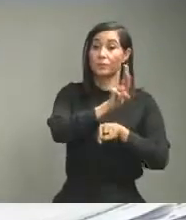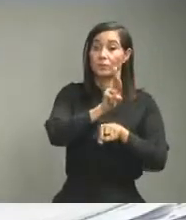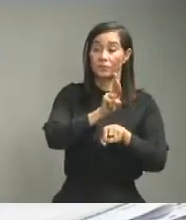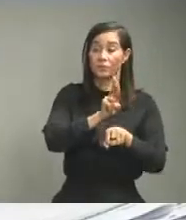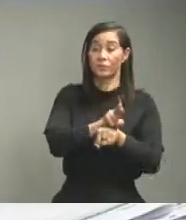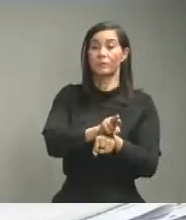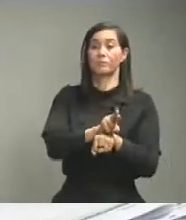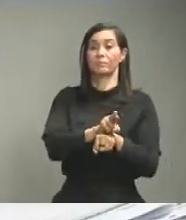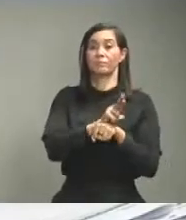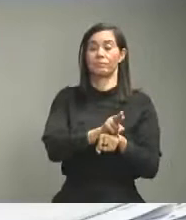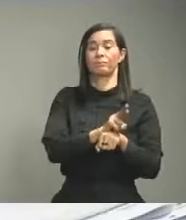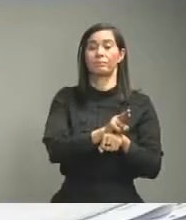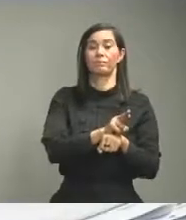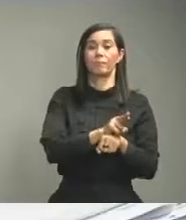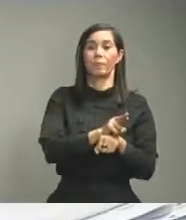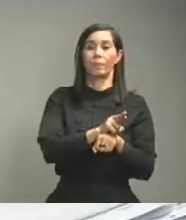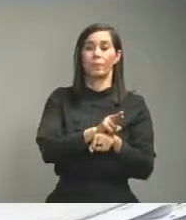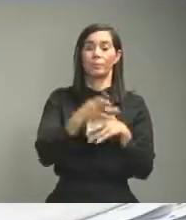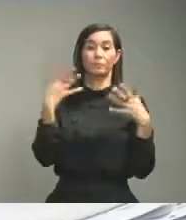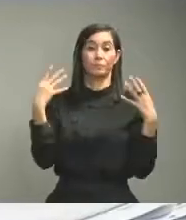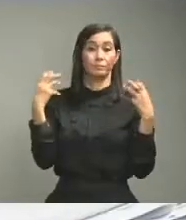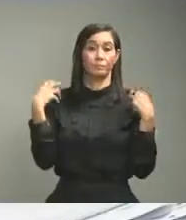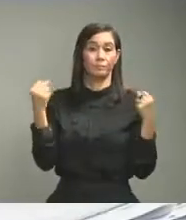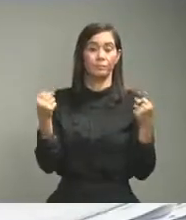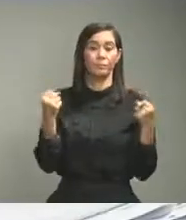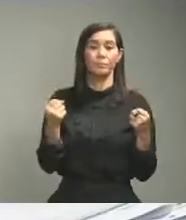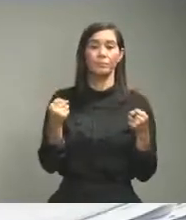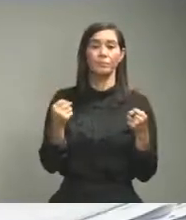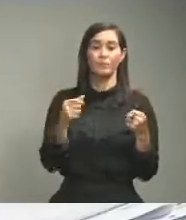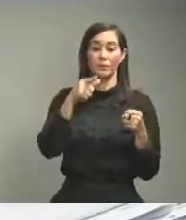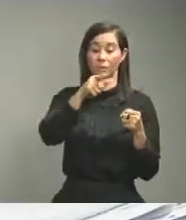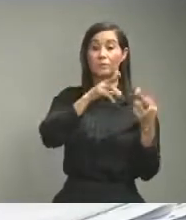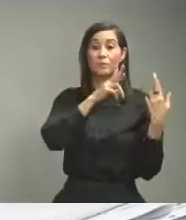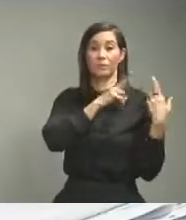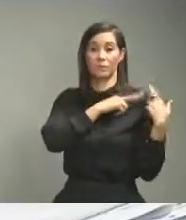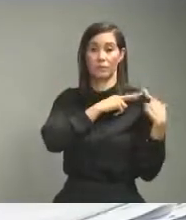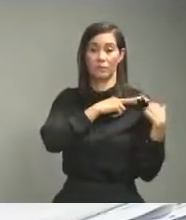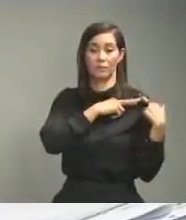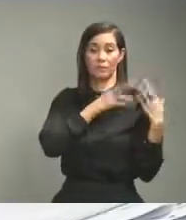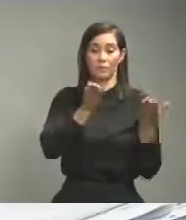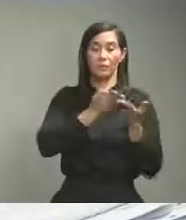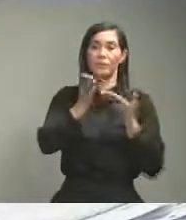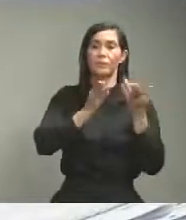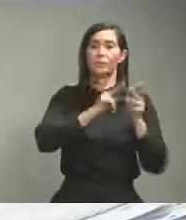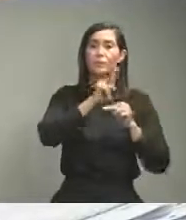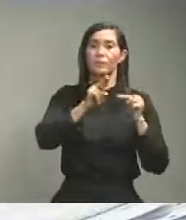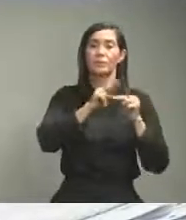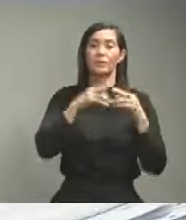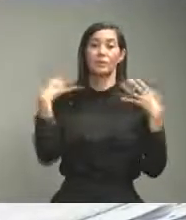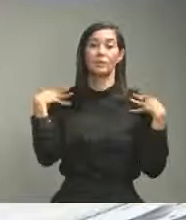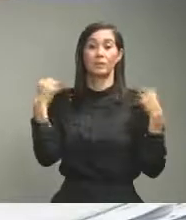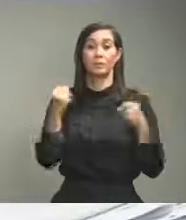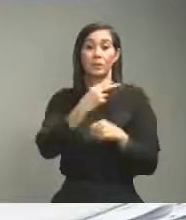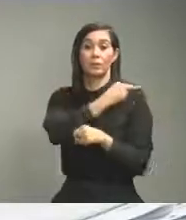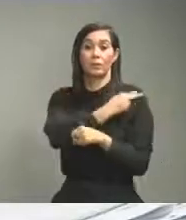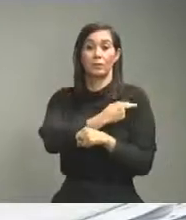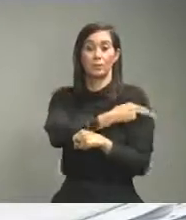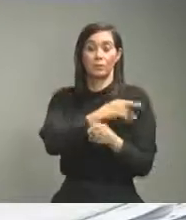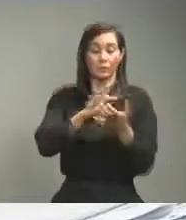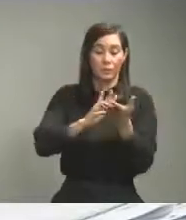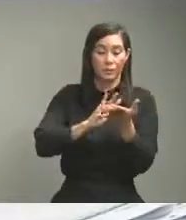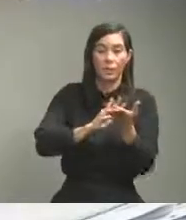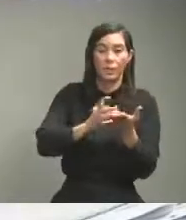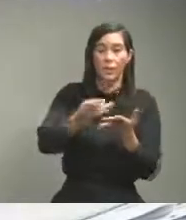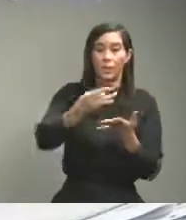de salud que corresponde al Servicio Nacional de Salud en los hospitales están los medicamentos